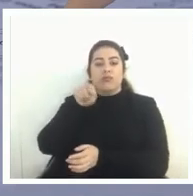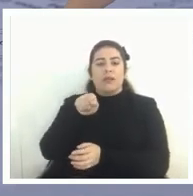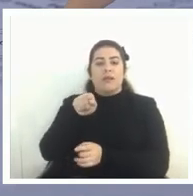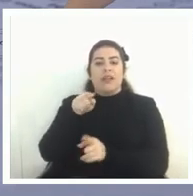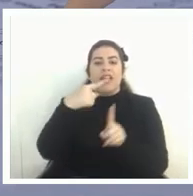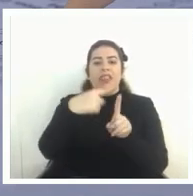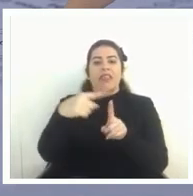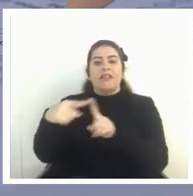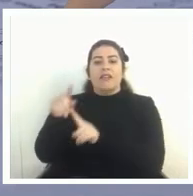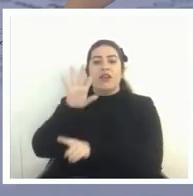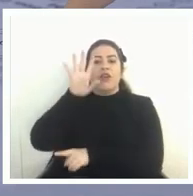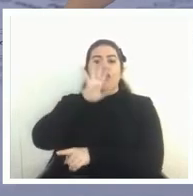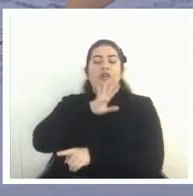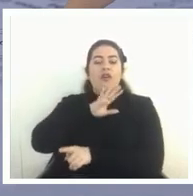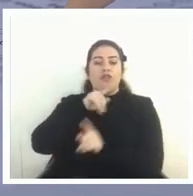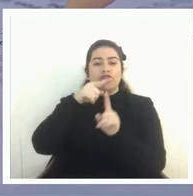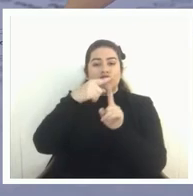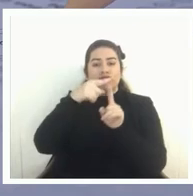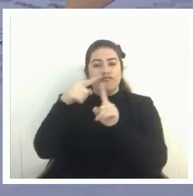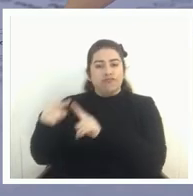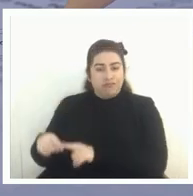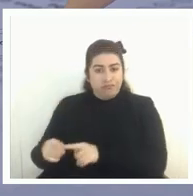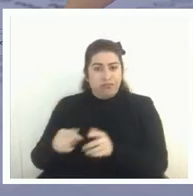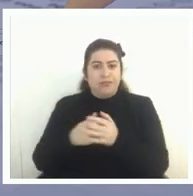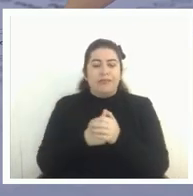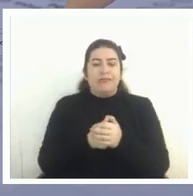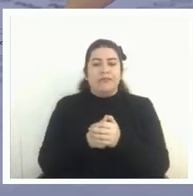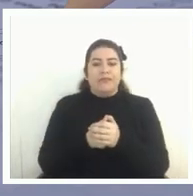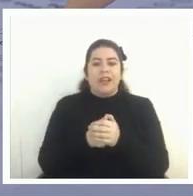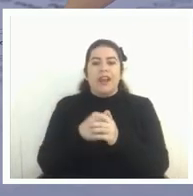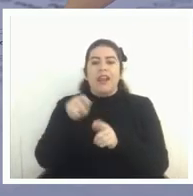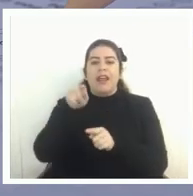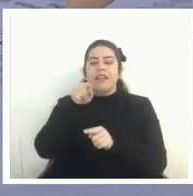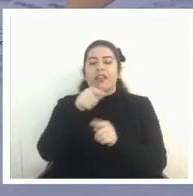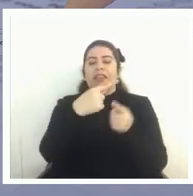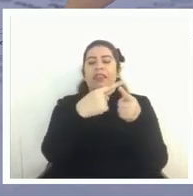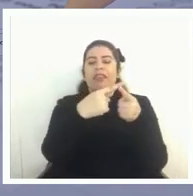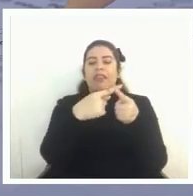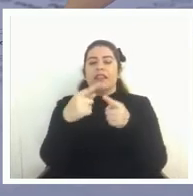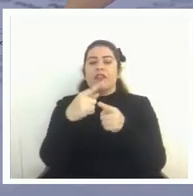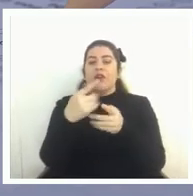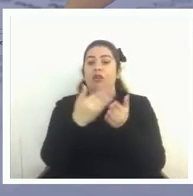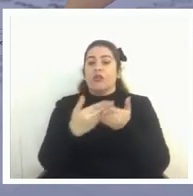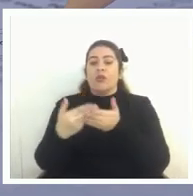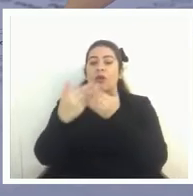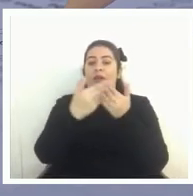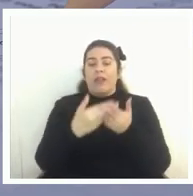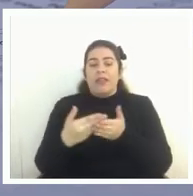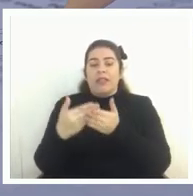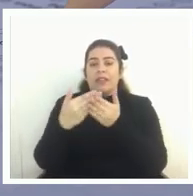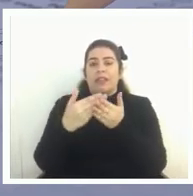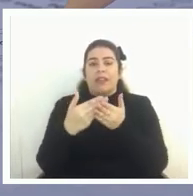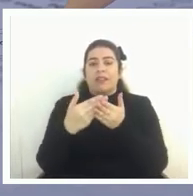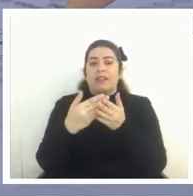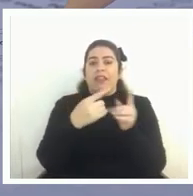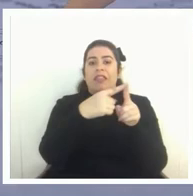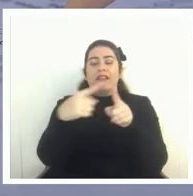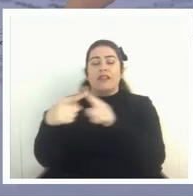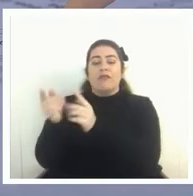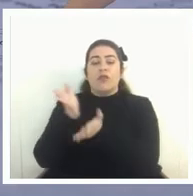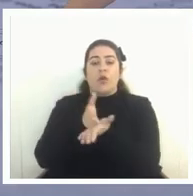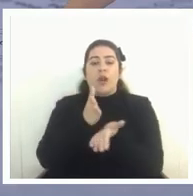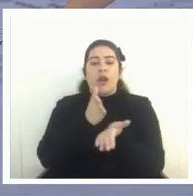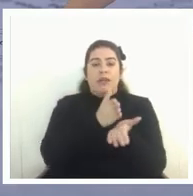colores el desempeño de los estudiantes de distintos que provenían de distintos colegios